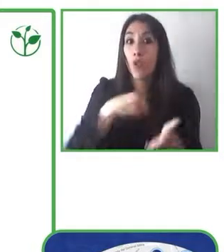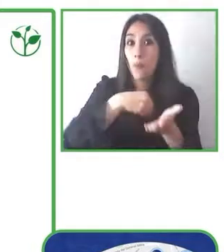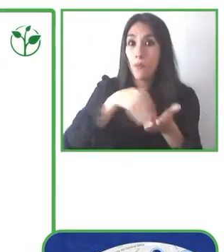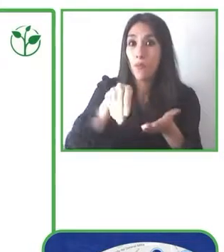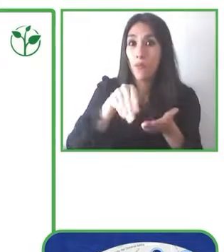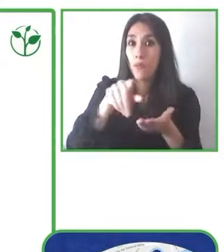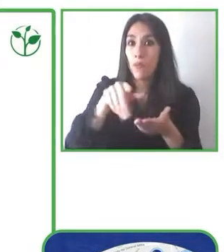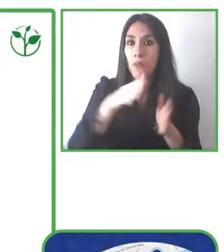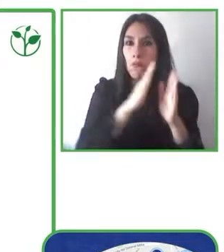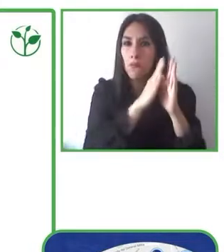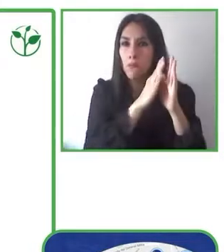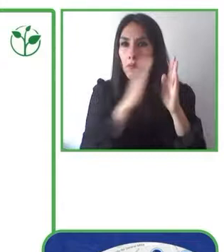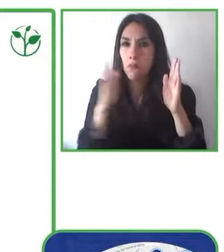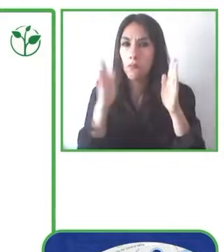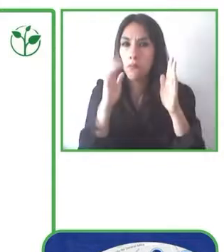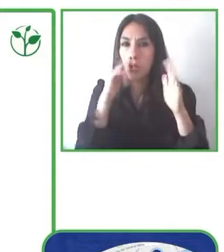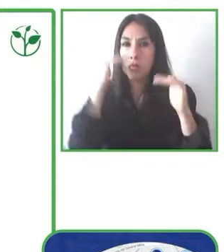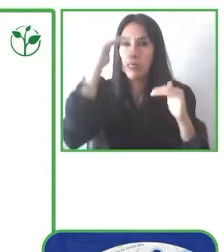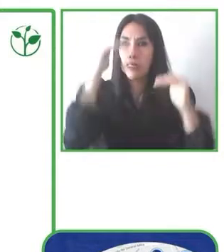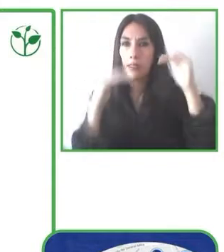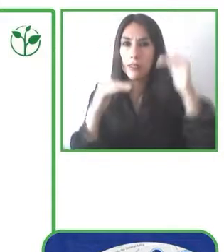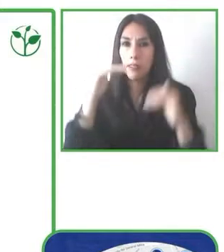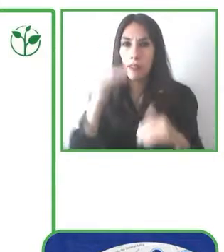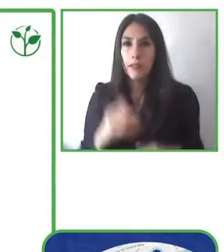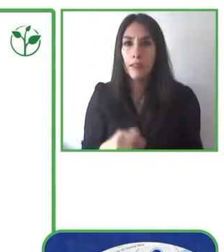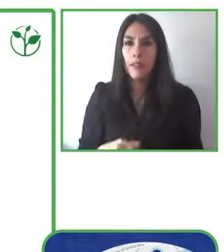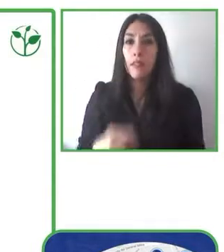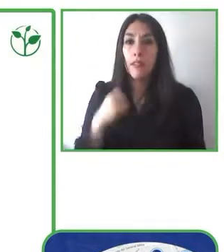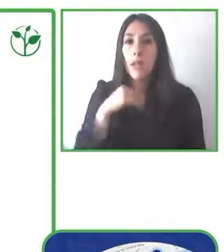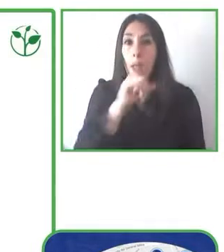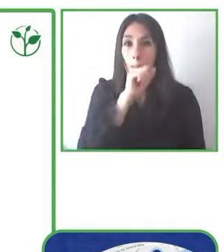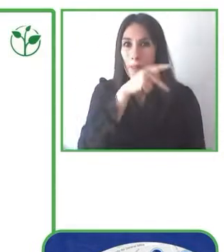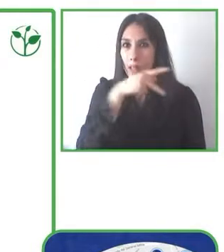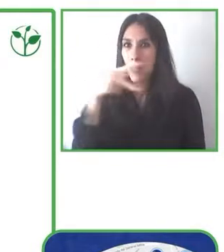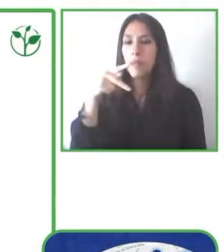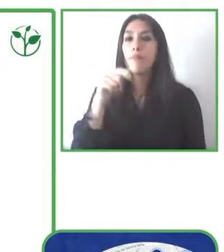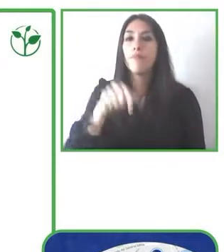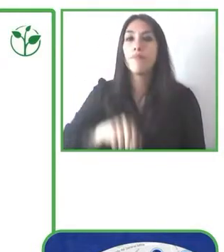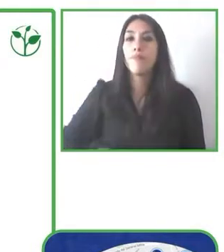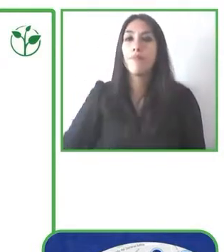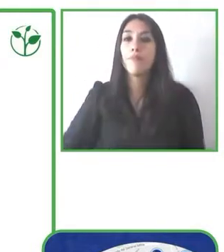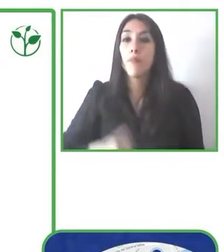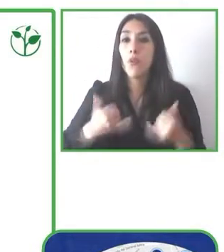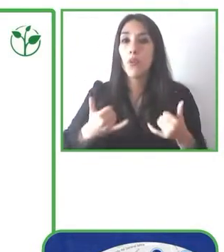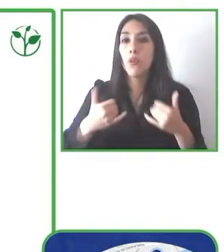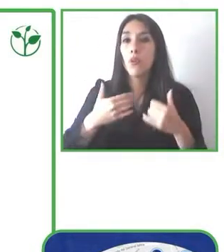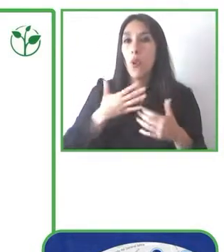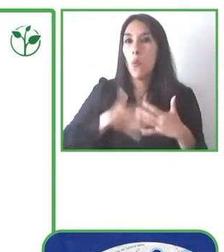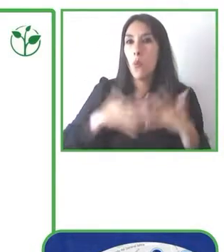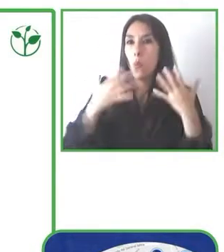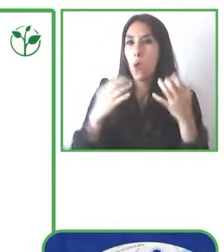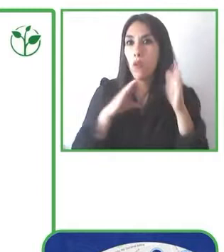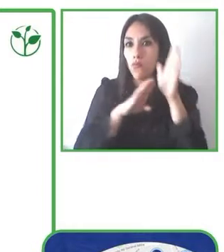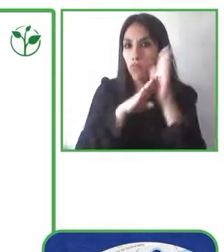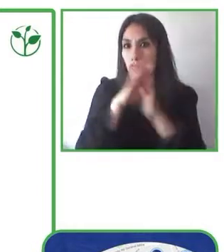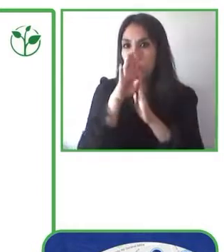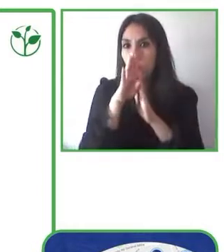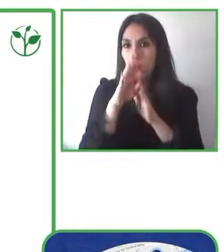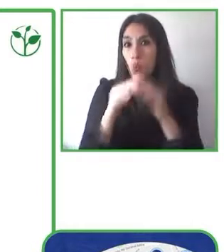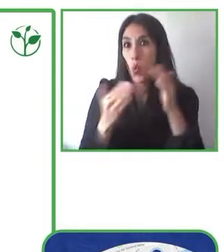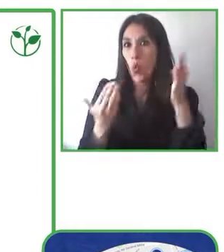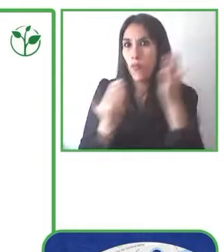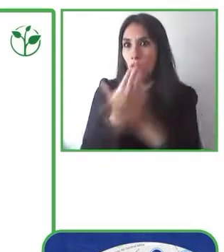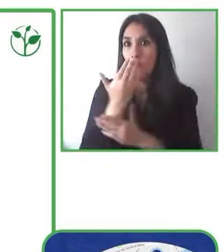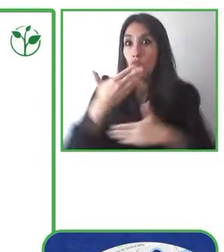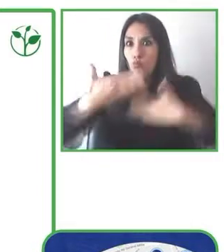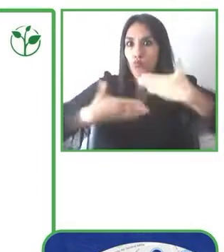las aplicaciones y en eso estamos de hecho. En ese momento queremos desarrollar nuevas funcionalidades por ejemplo el comando por voz que